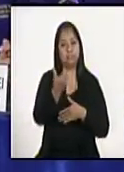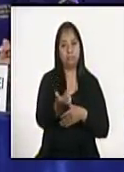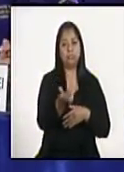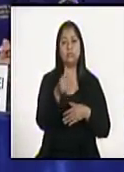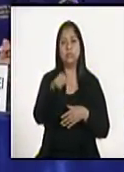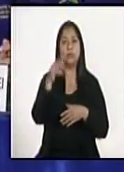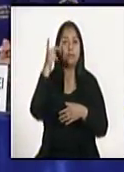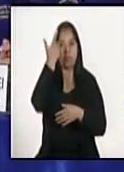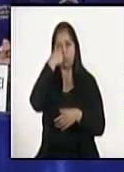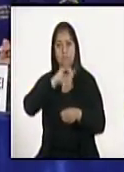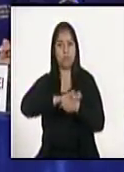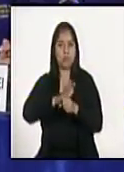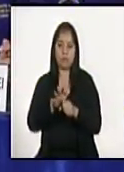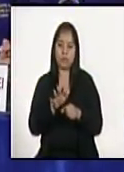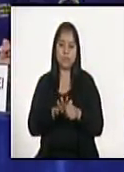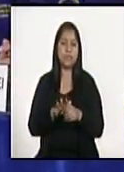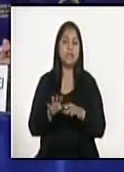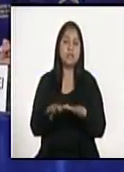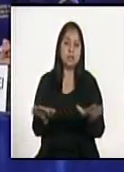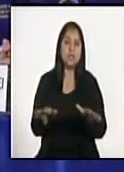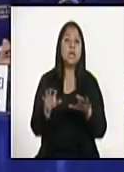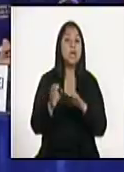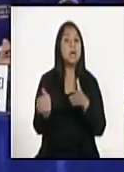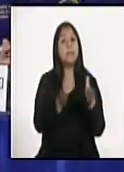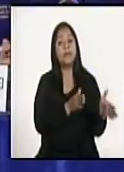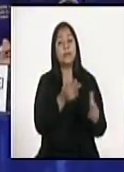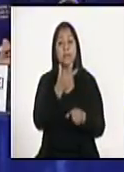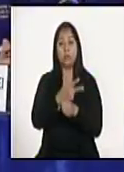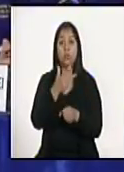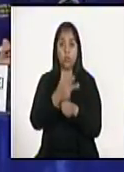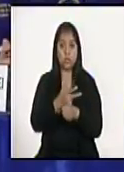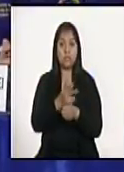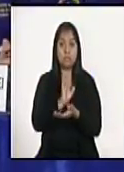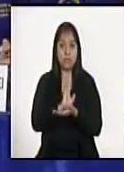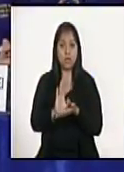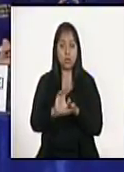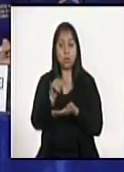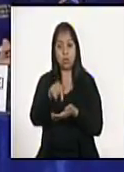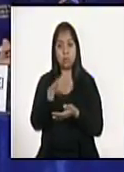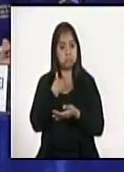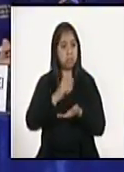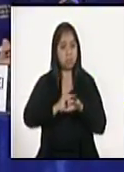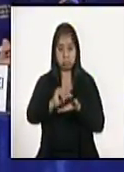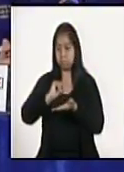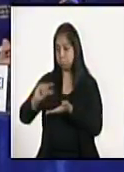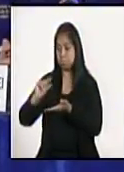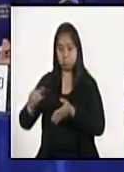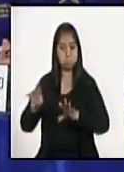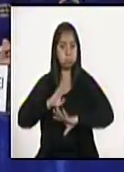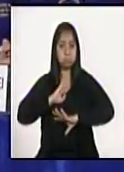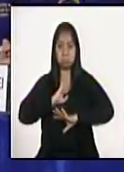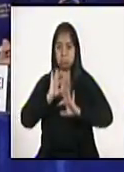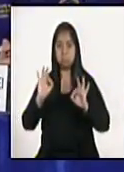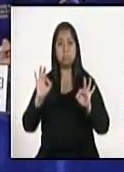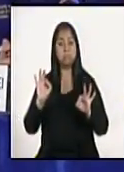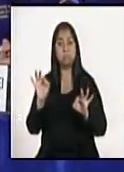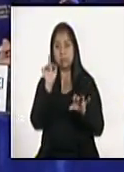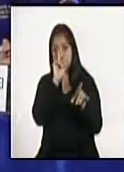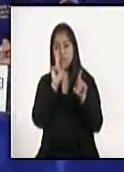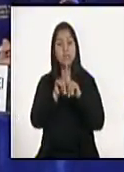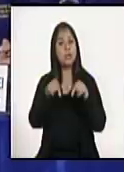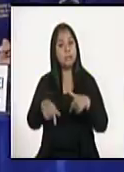Guatemala por su parte ha continuado inyectando liquidez en sus ventanillas usuales y también hemos venido